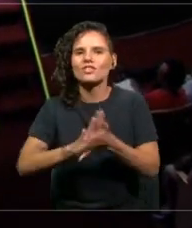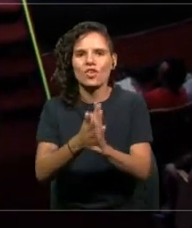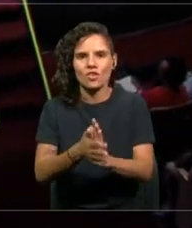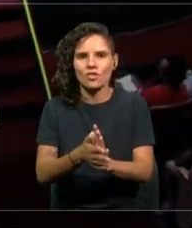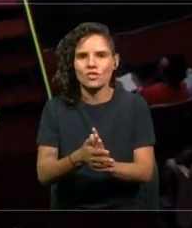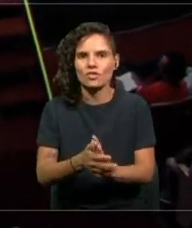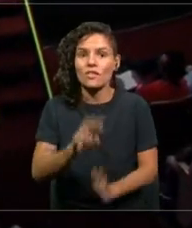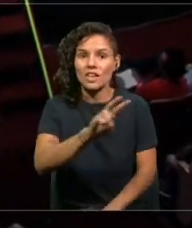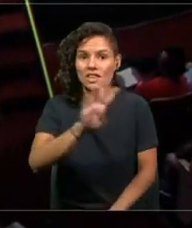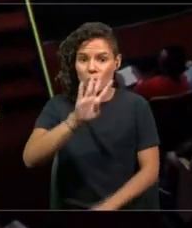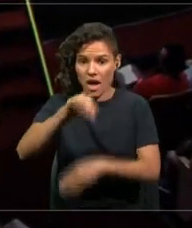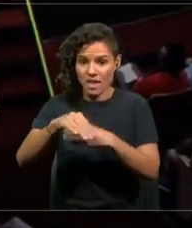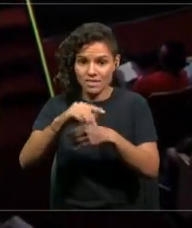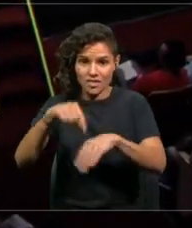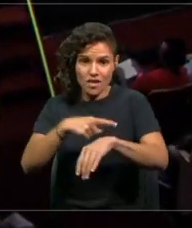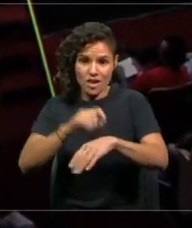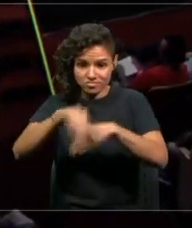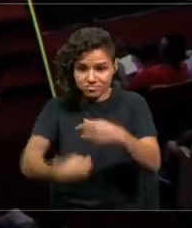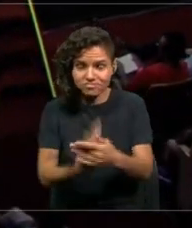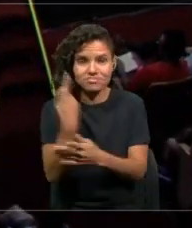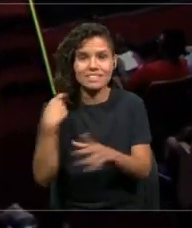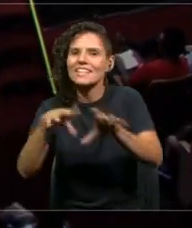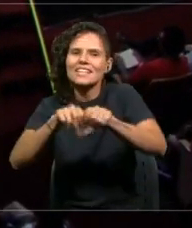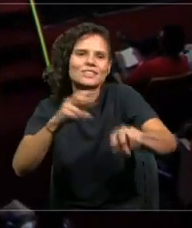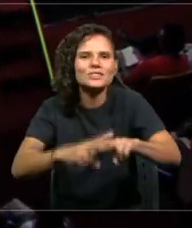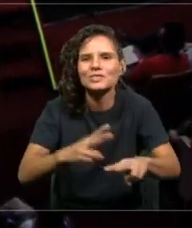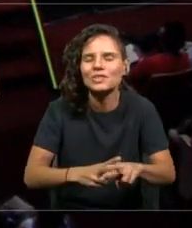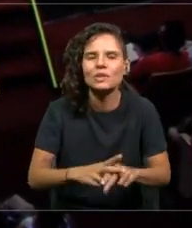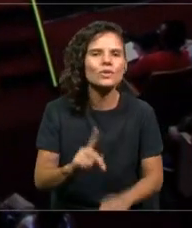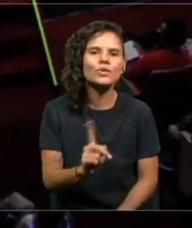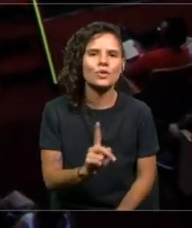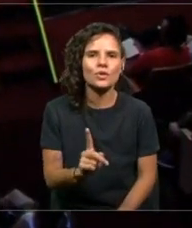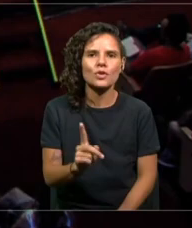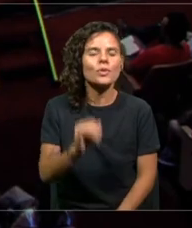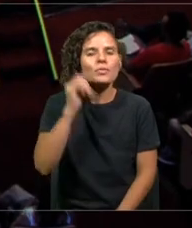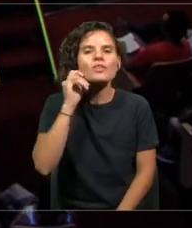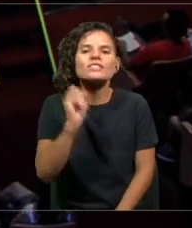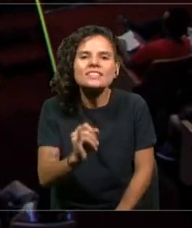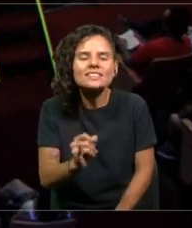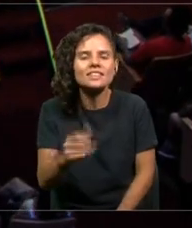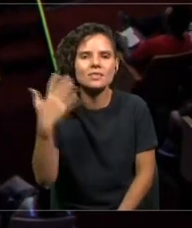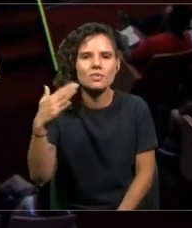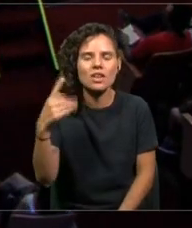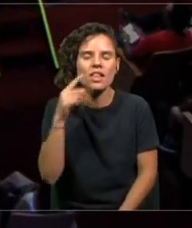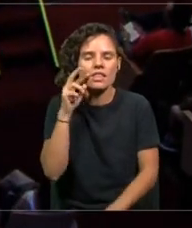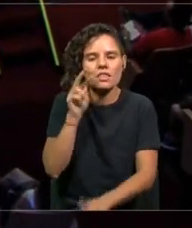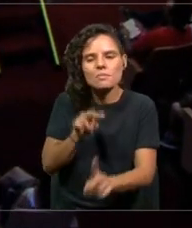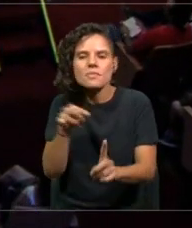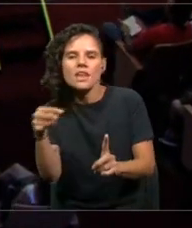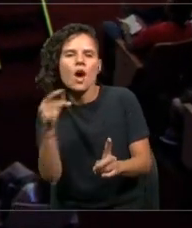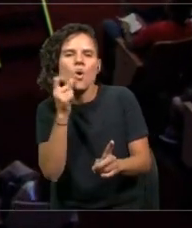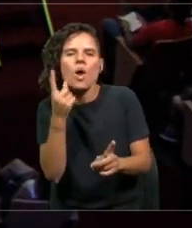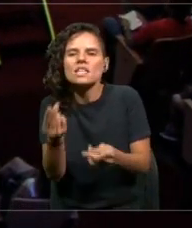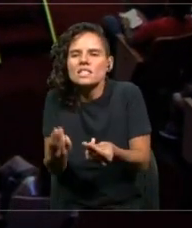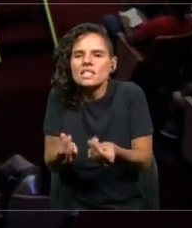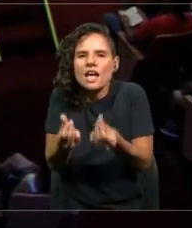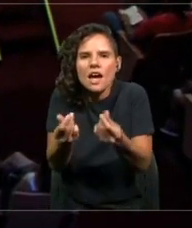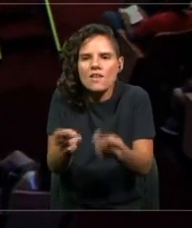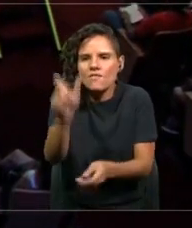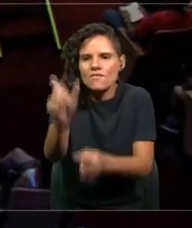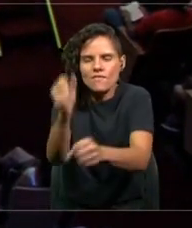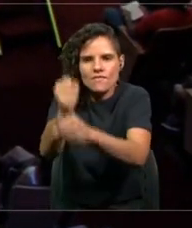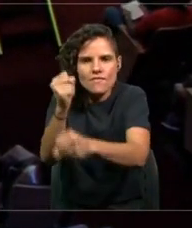24 horas? No. Pero importante sería mirar qué valor queremos darle a los